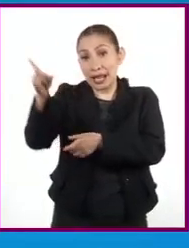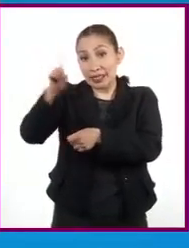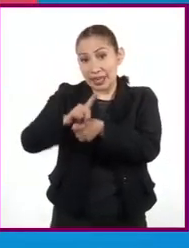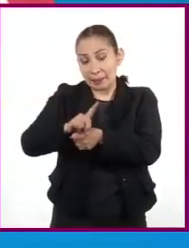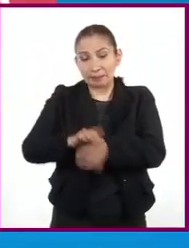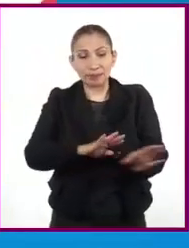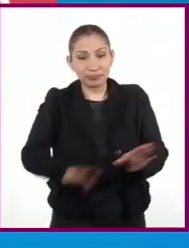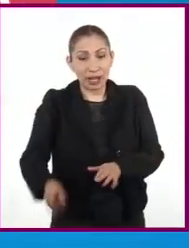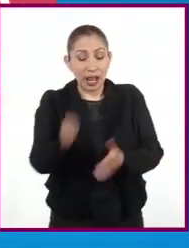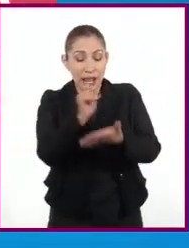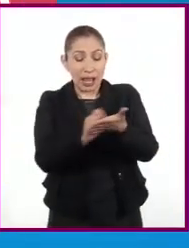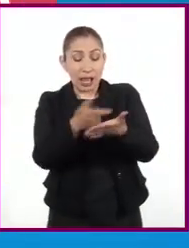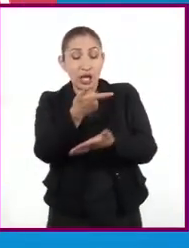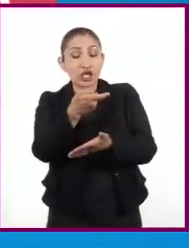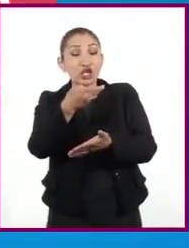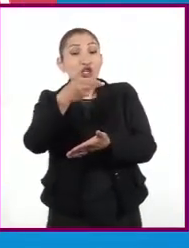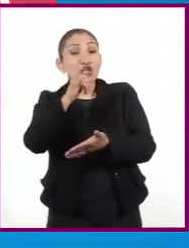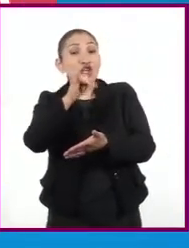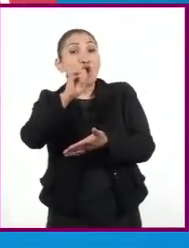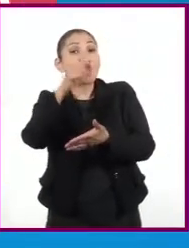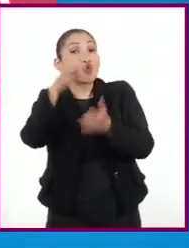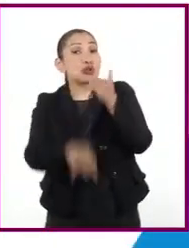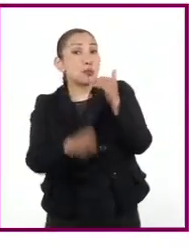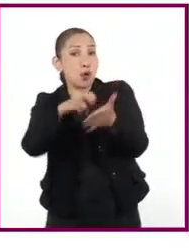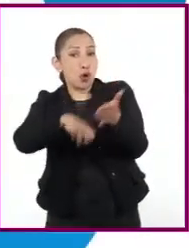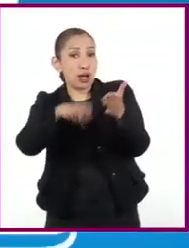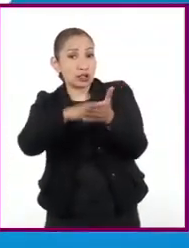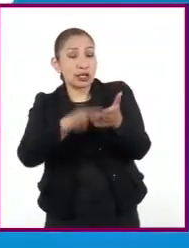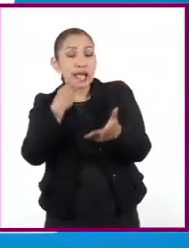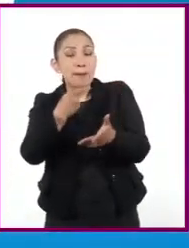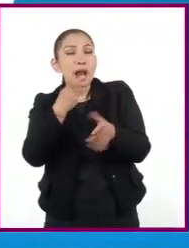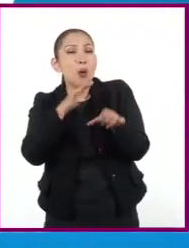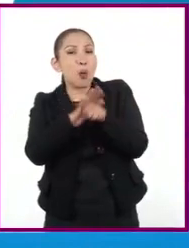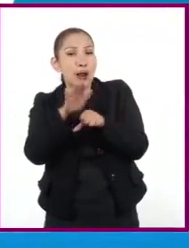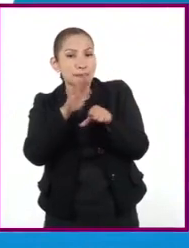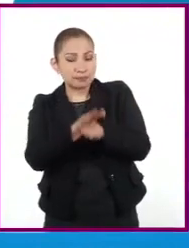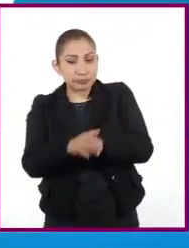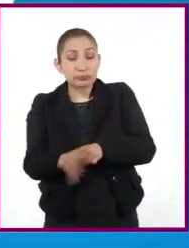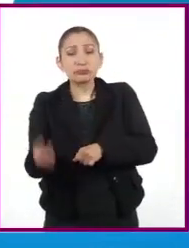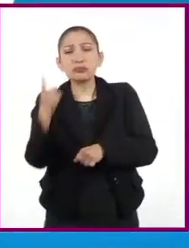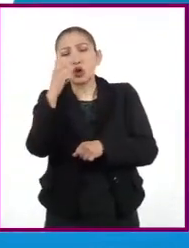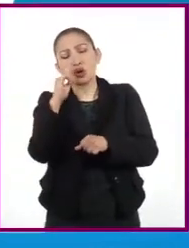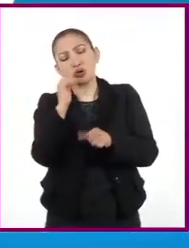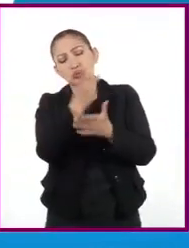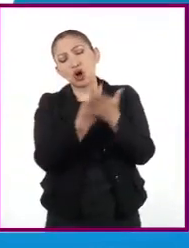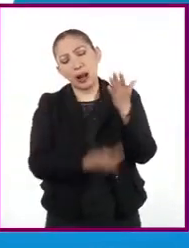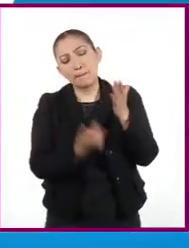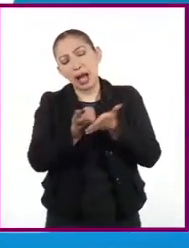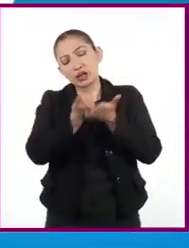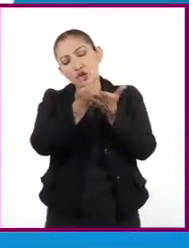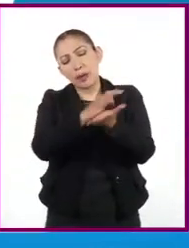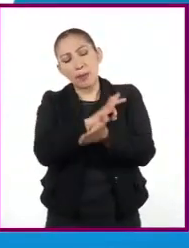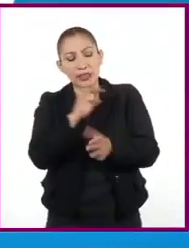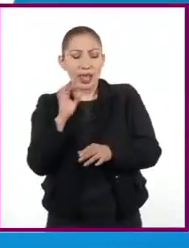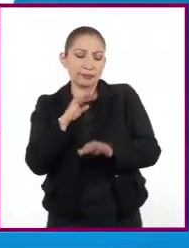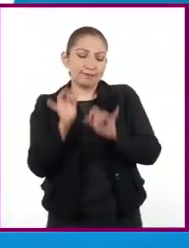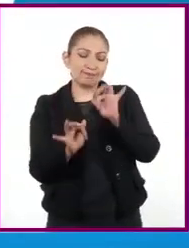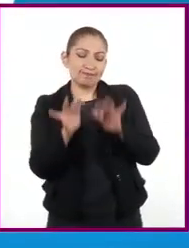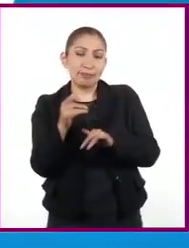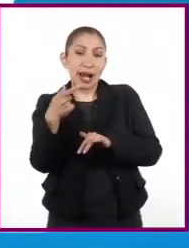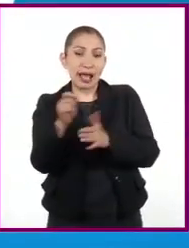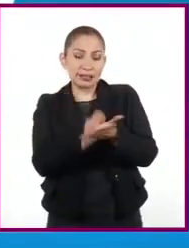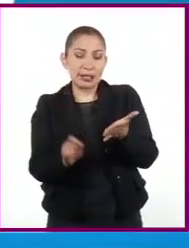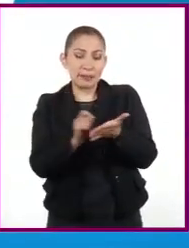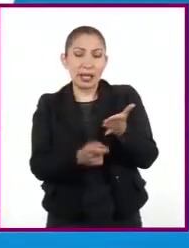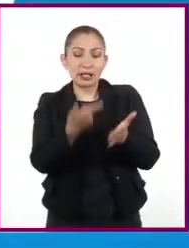Finalmente, el guión incluirá las últimas correcciones y los diálogos. Existen algunos programas muy útiles y prácticos a los que podés acceder para escribir